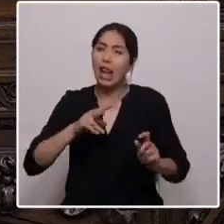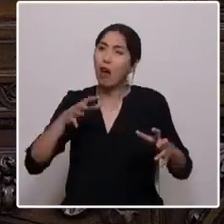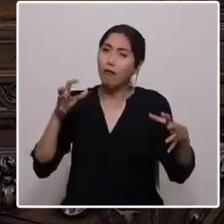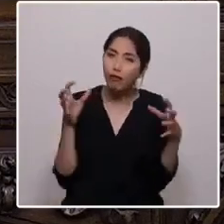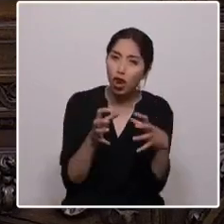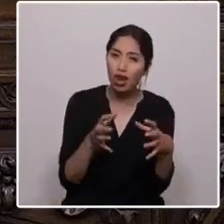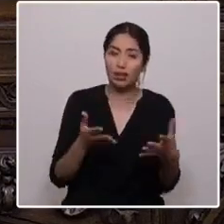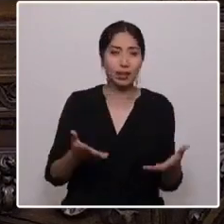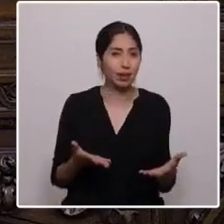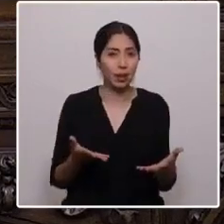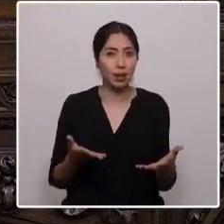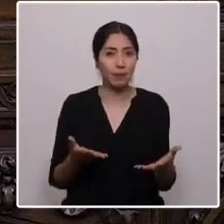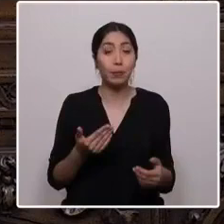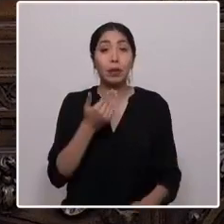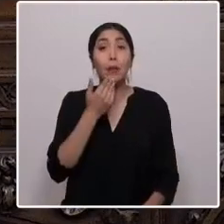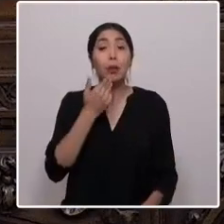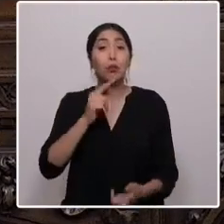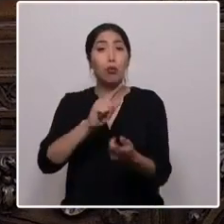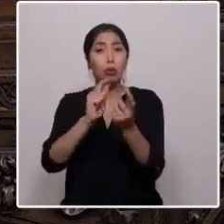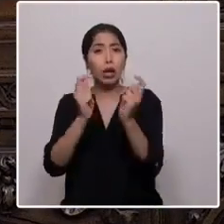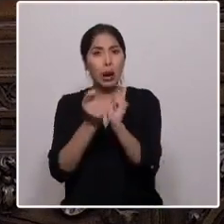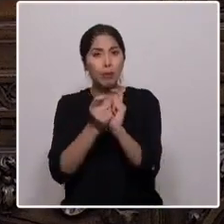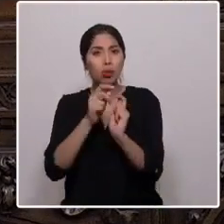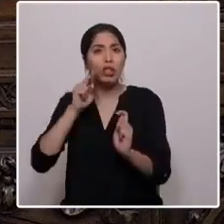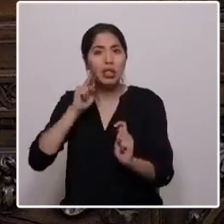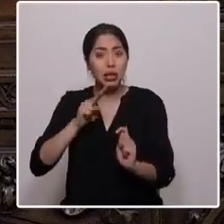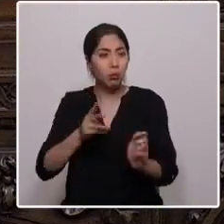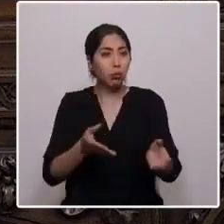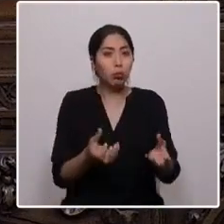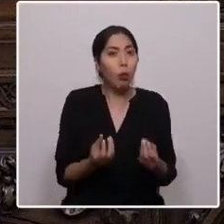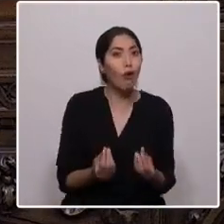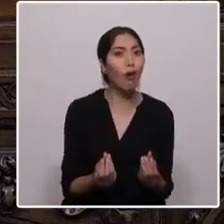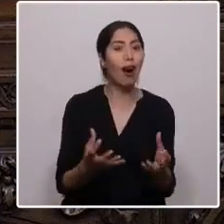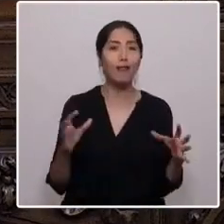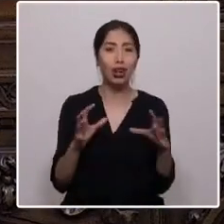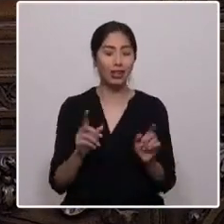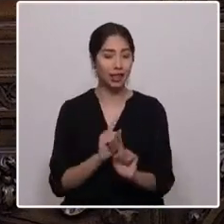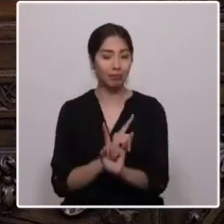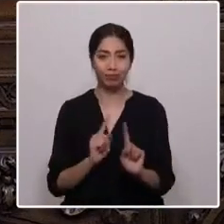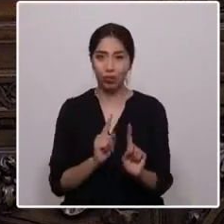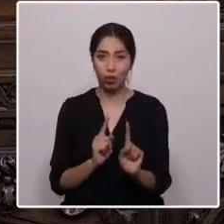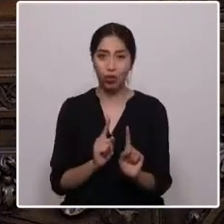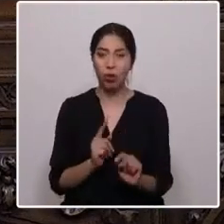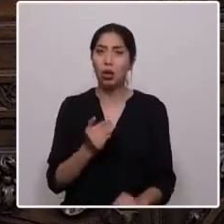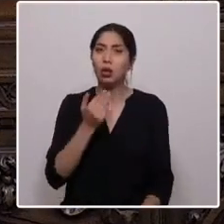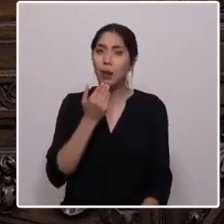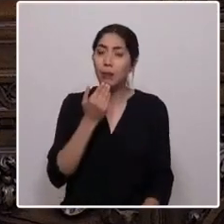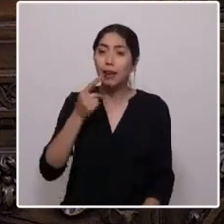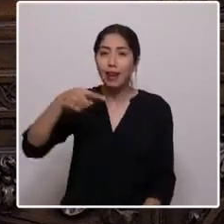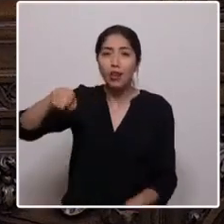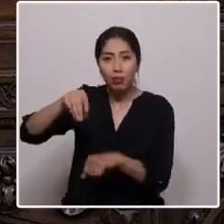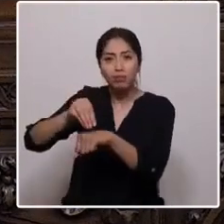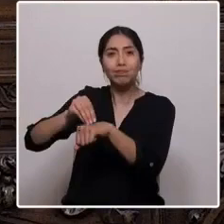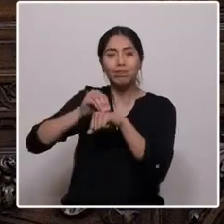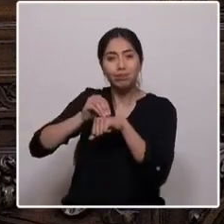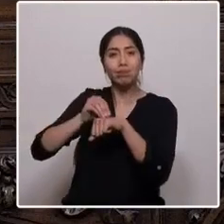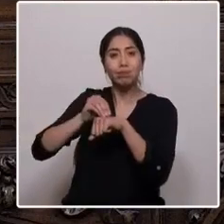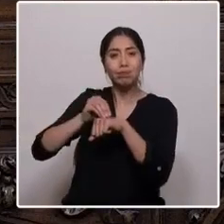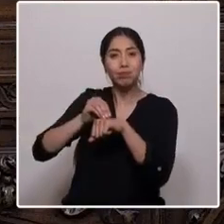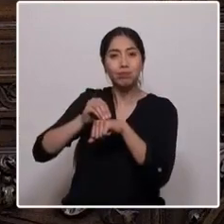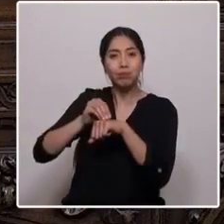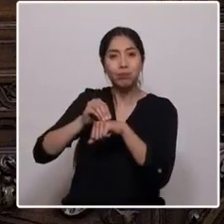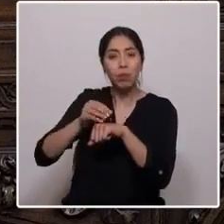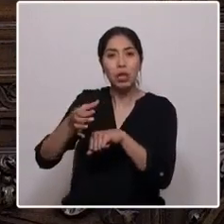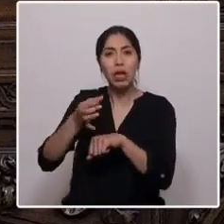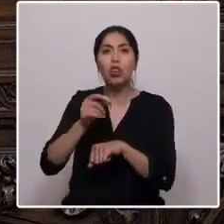Un cambio sin incitar a la violencia. Me insistieron en que no replicara la dinámica del